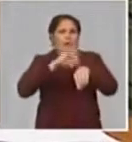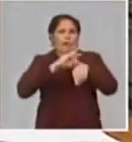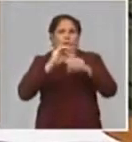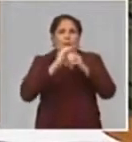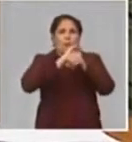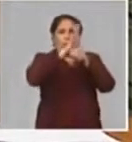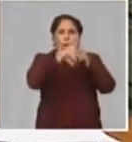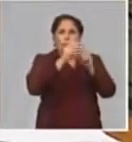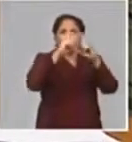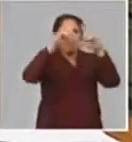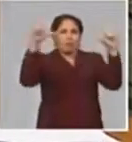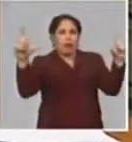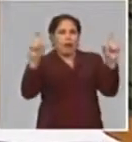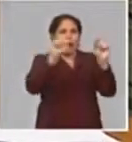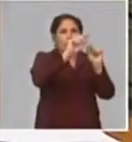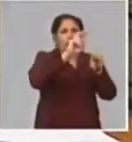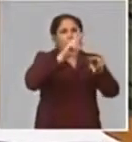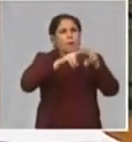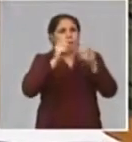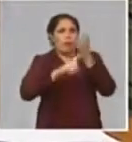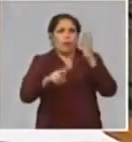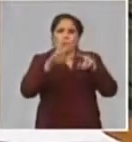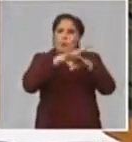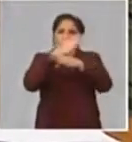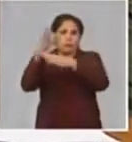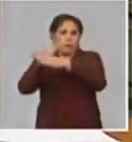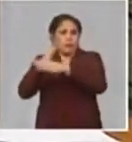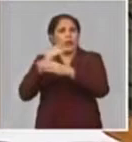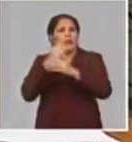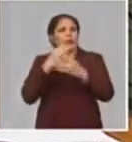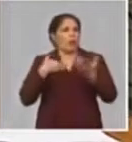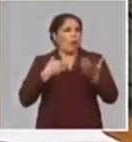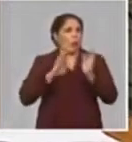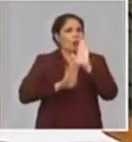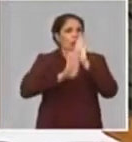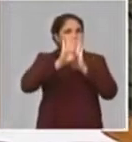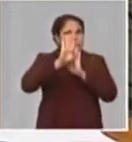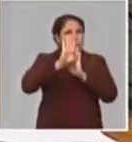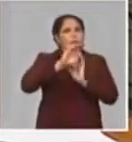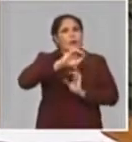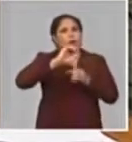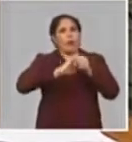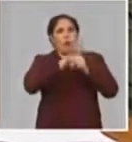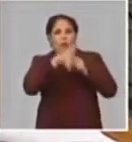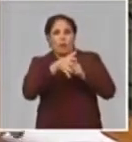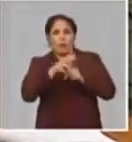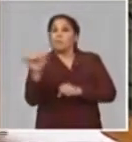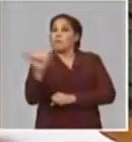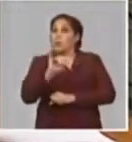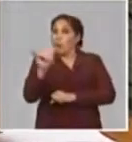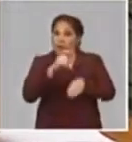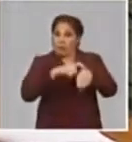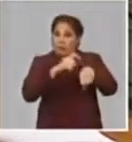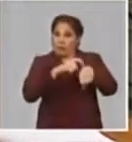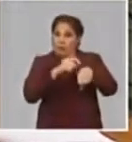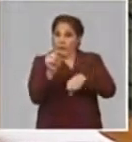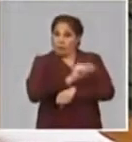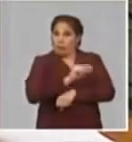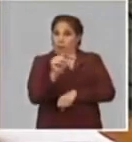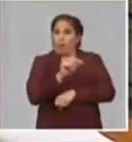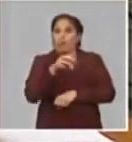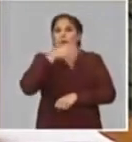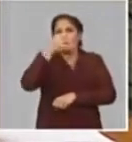que también muestran el avance de la enfermedad. Y de alguna manera, también, recientemente, se